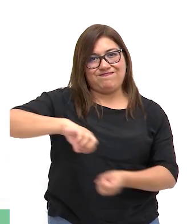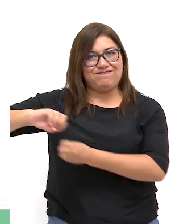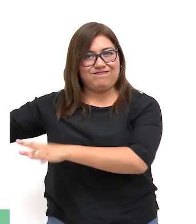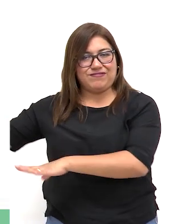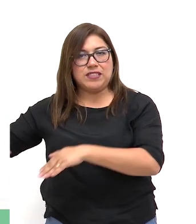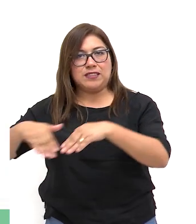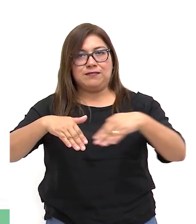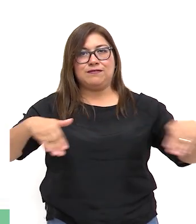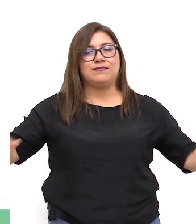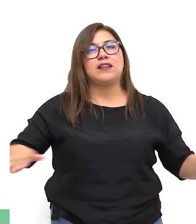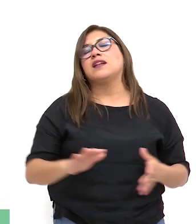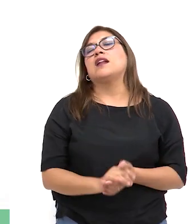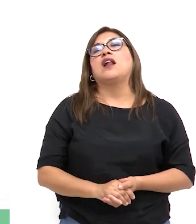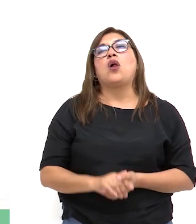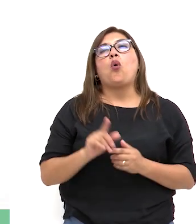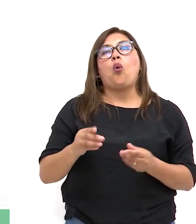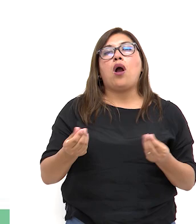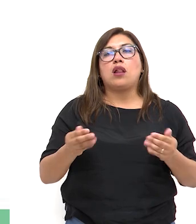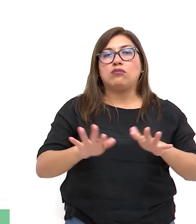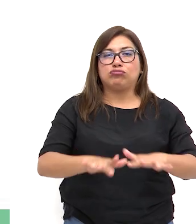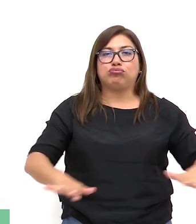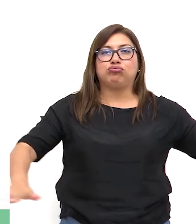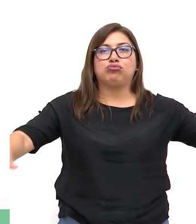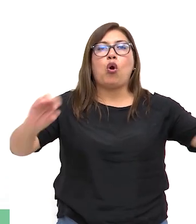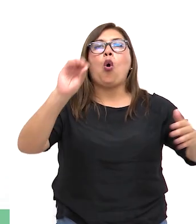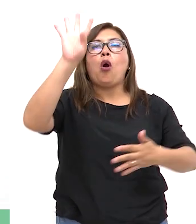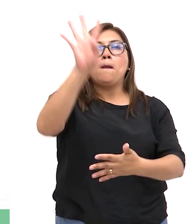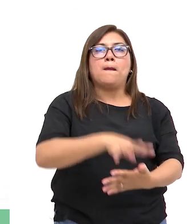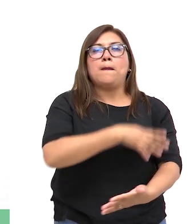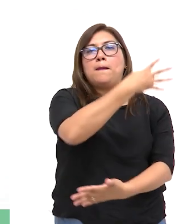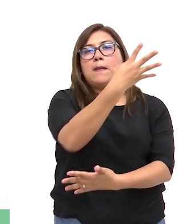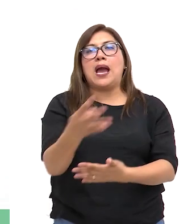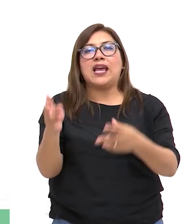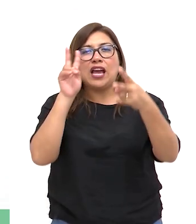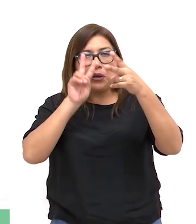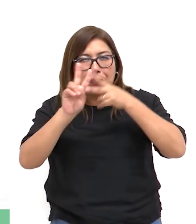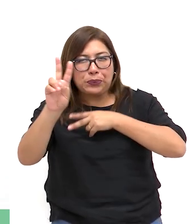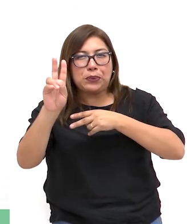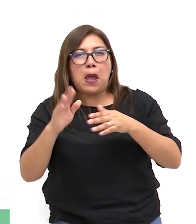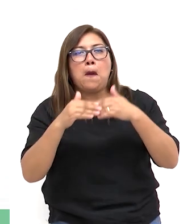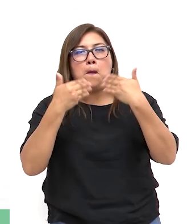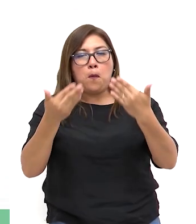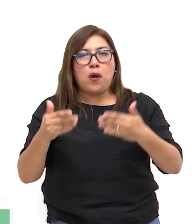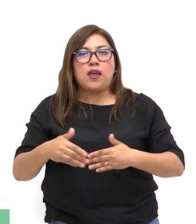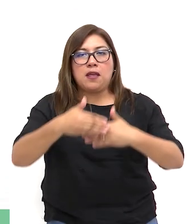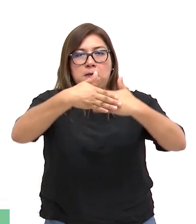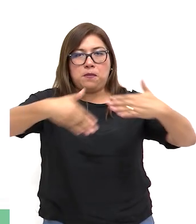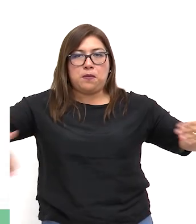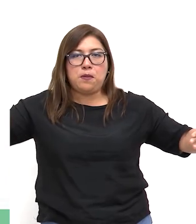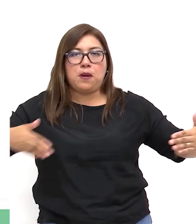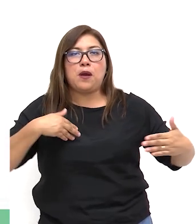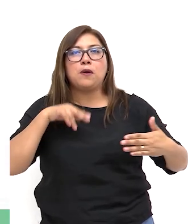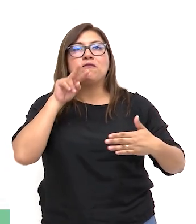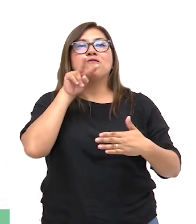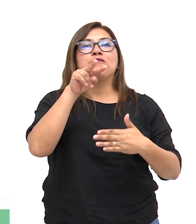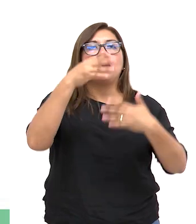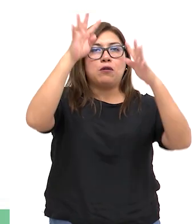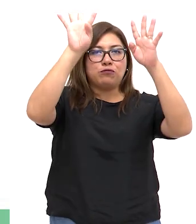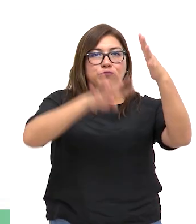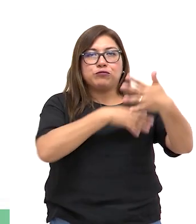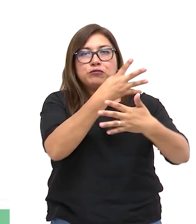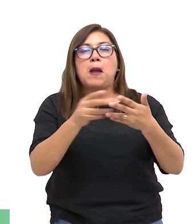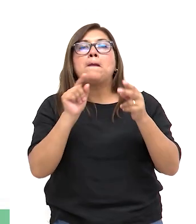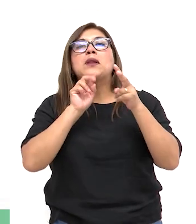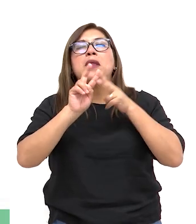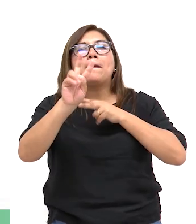promedio para colocar una cerca o una malla transparente que permita separar al público de los jugadores.